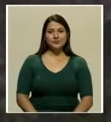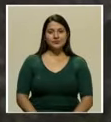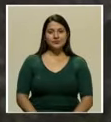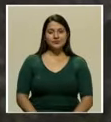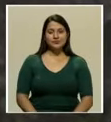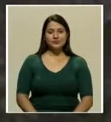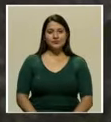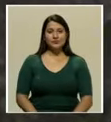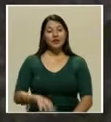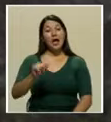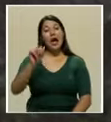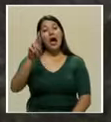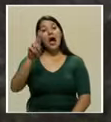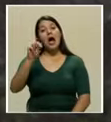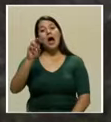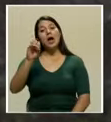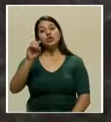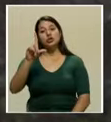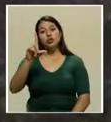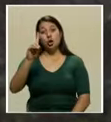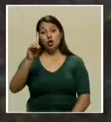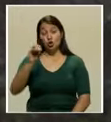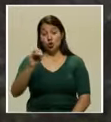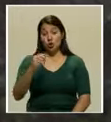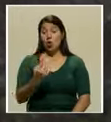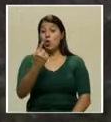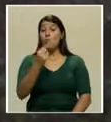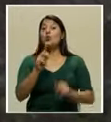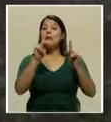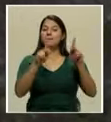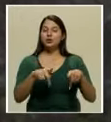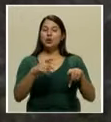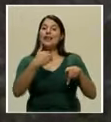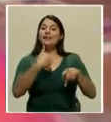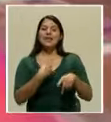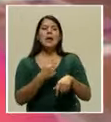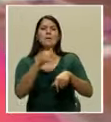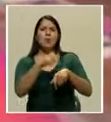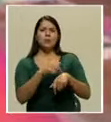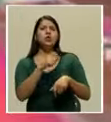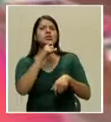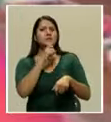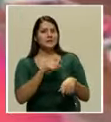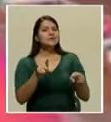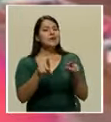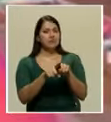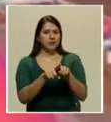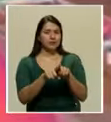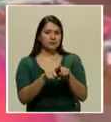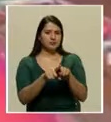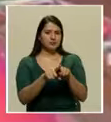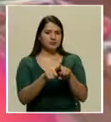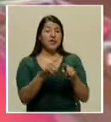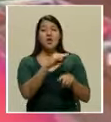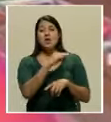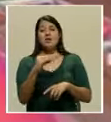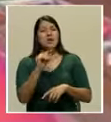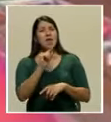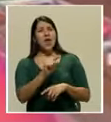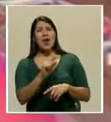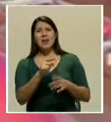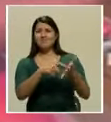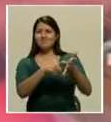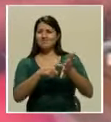Don Arnoldo era una persona que tenía sus momentos difíciles también, y él era muy